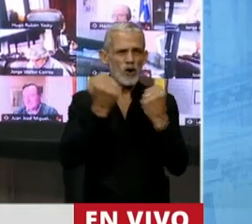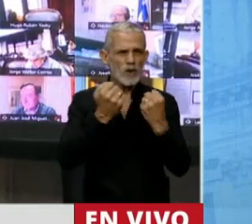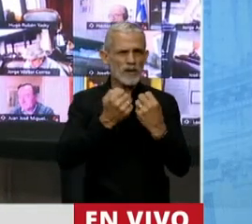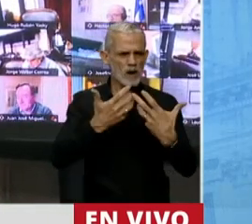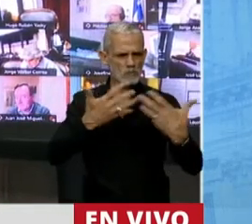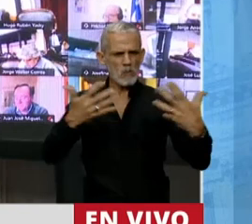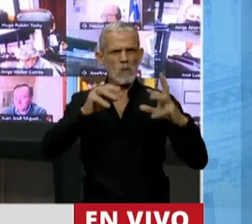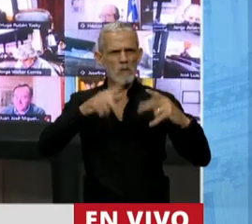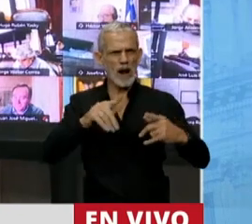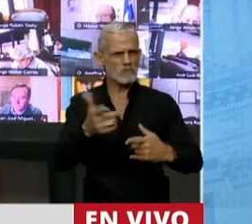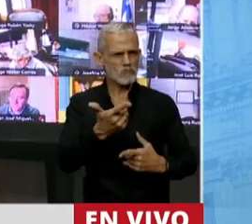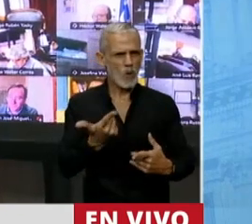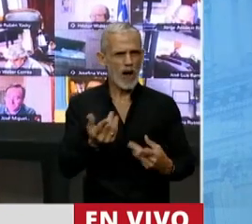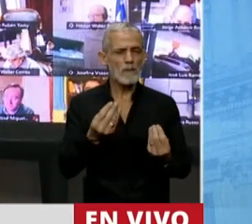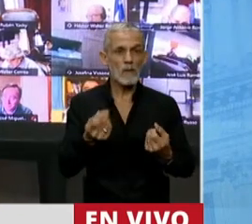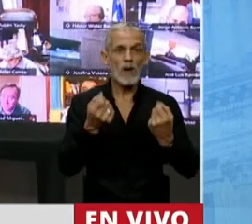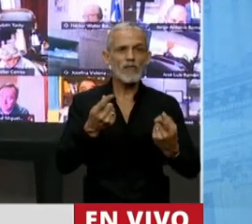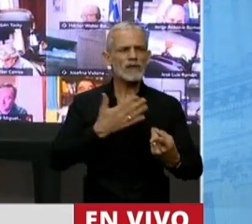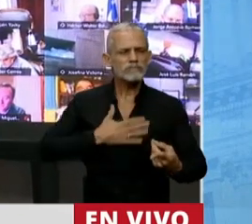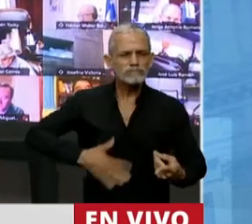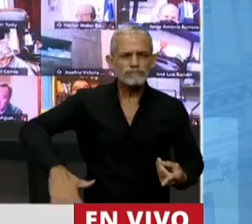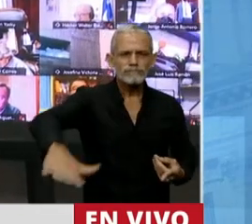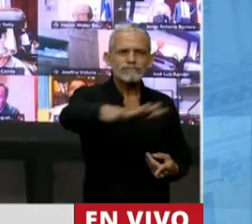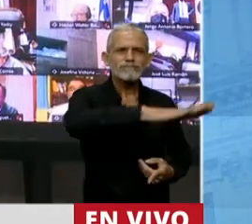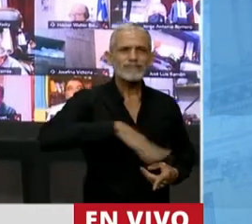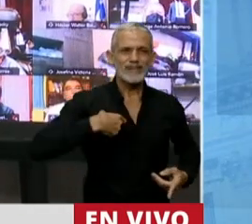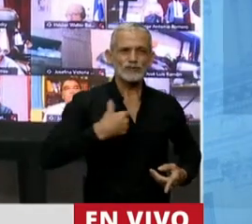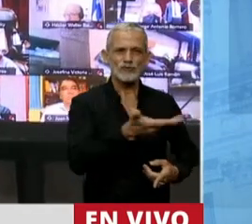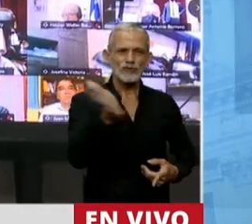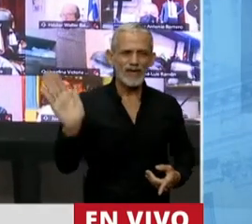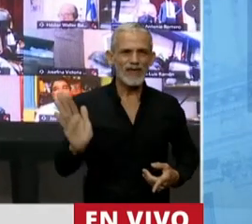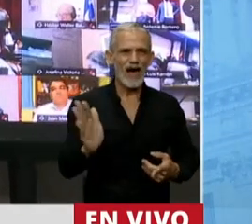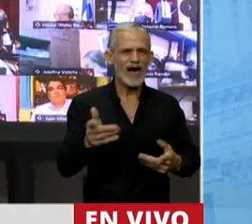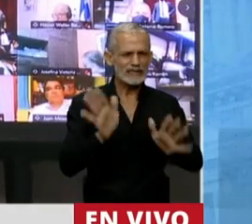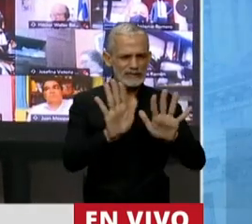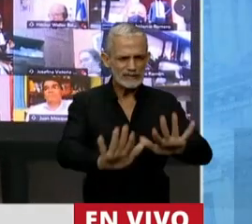para que podamos dotar de tranquilidad a la sociedad toda,